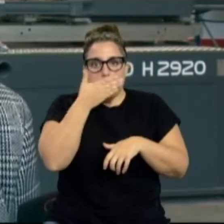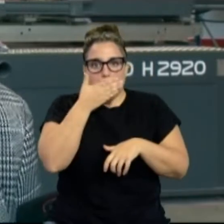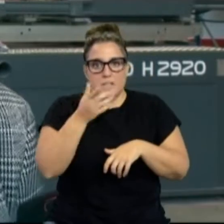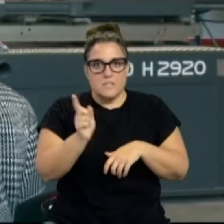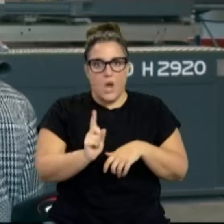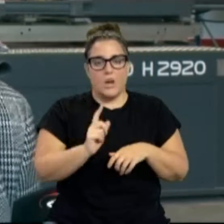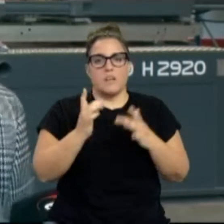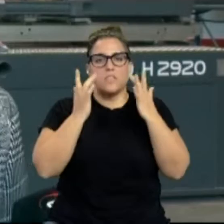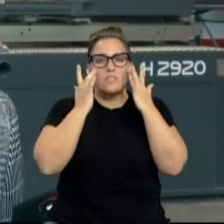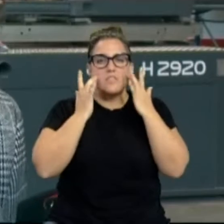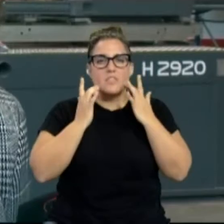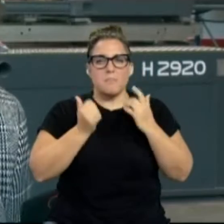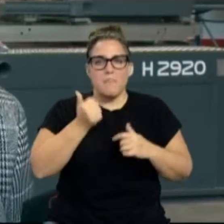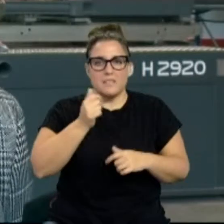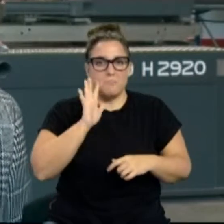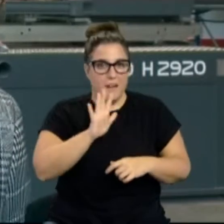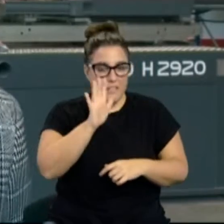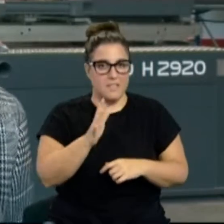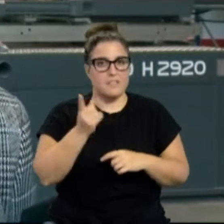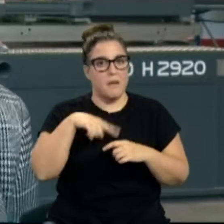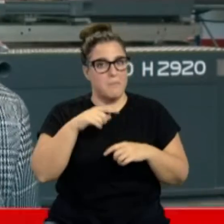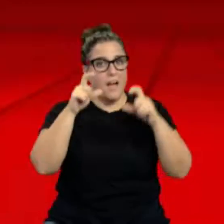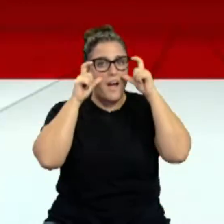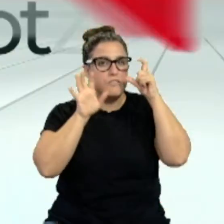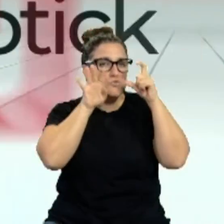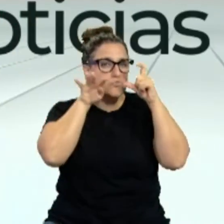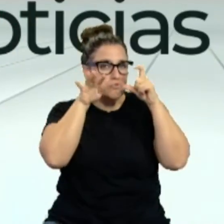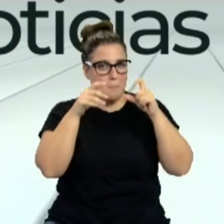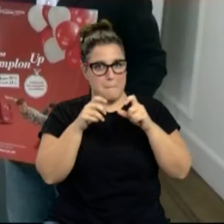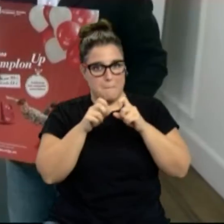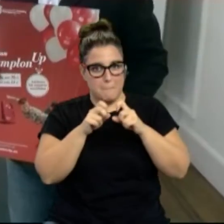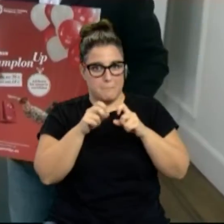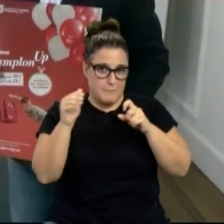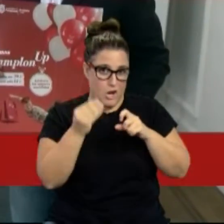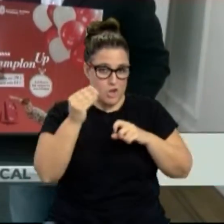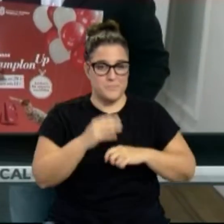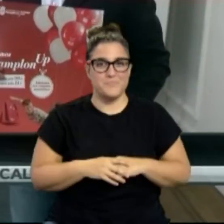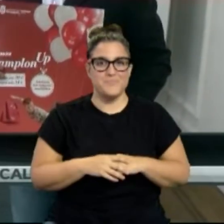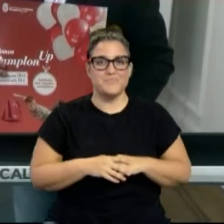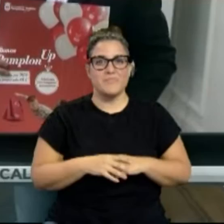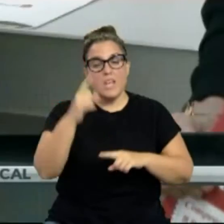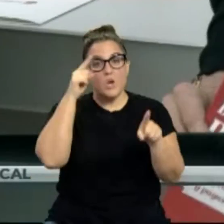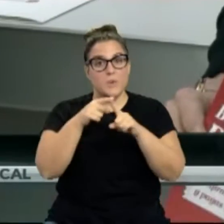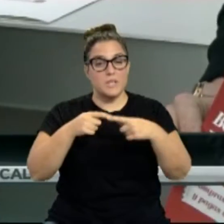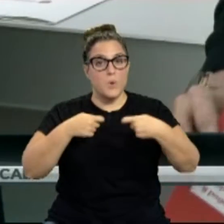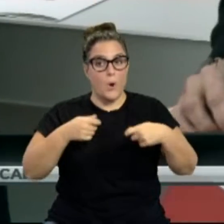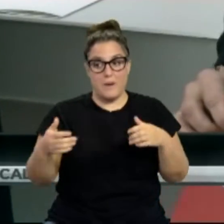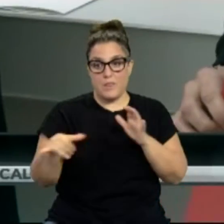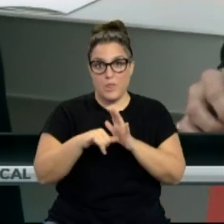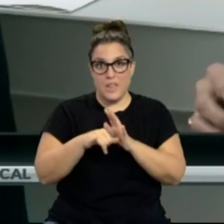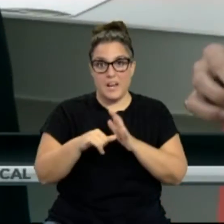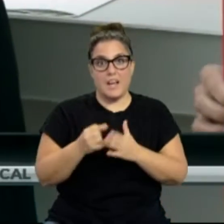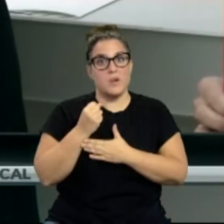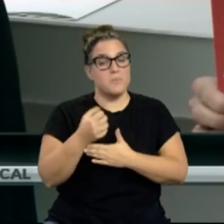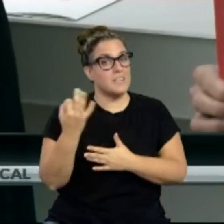mayor de higiene, menor empañado de gafas. Y para apoyar el comercio local y de proximidad, vuelve